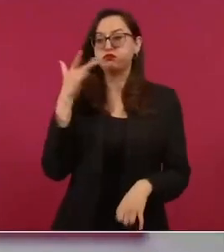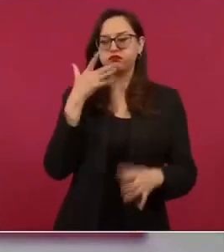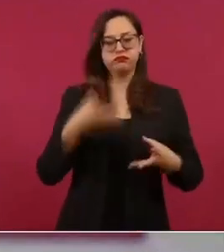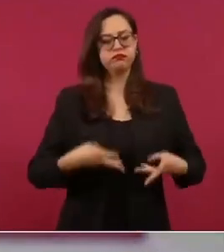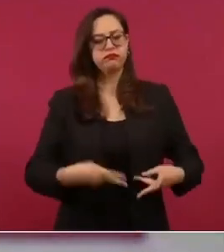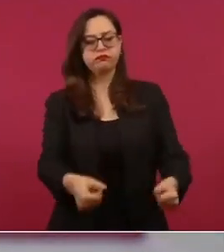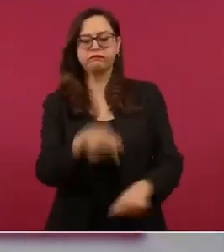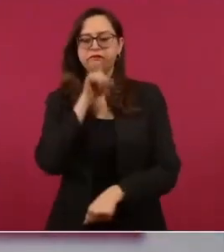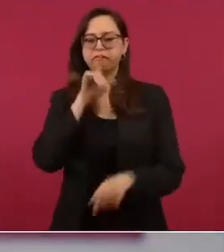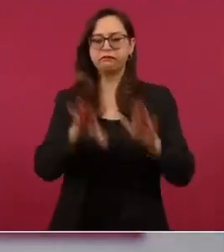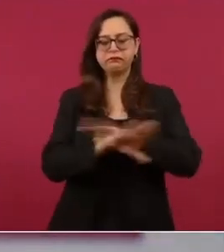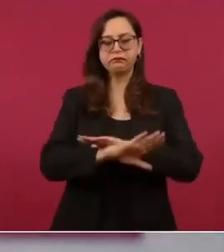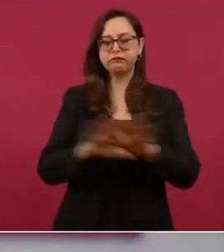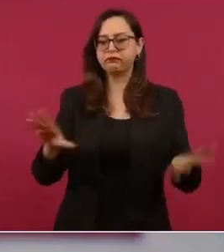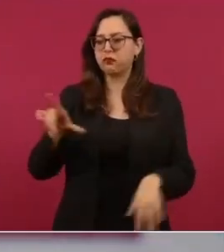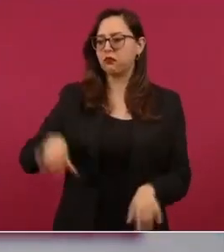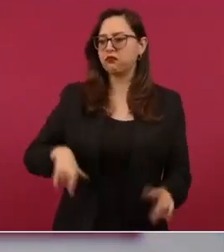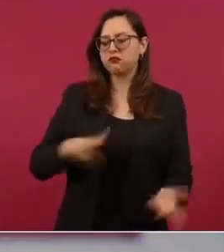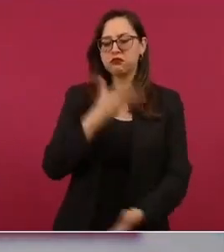honradez